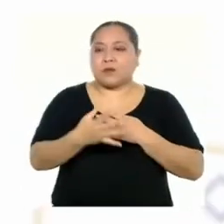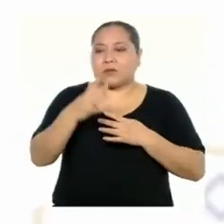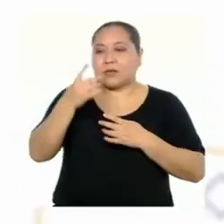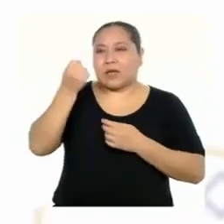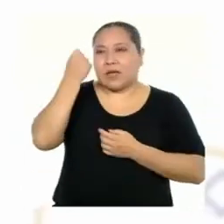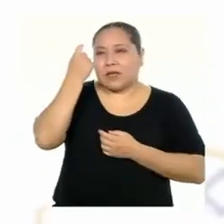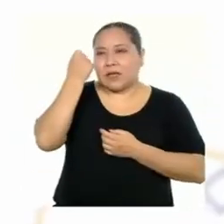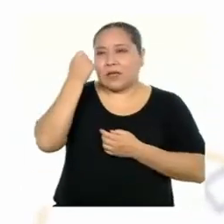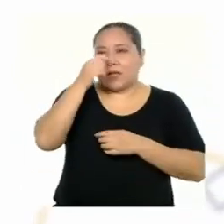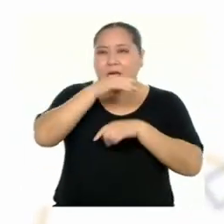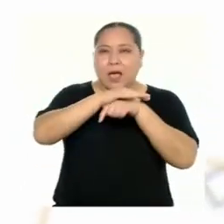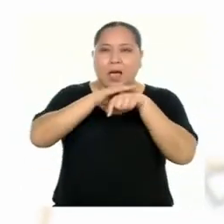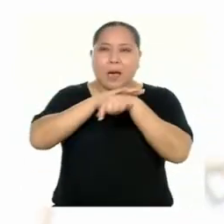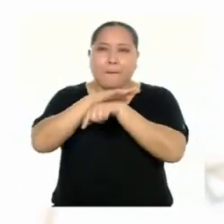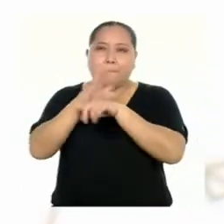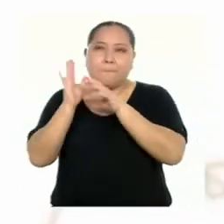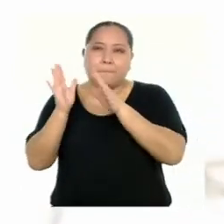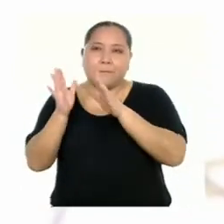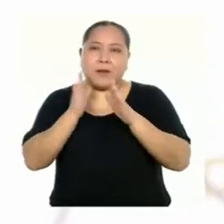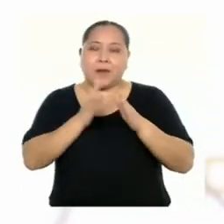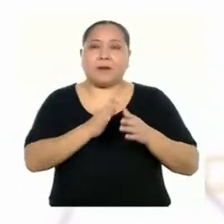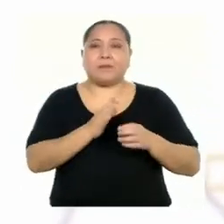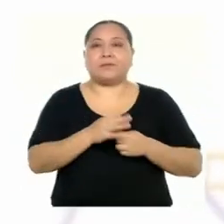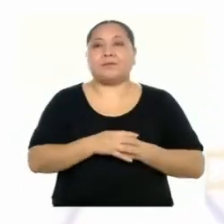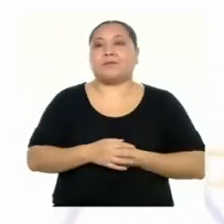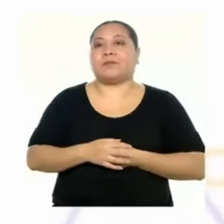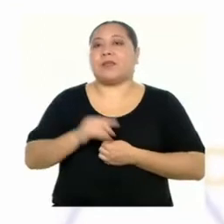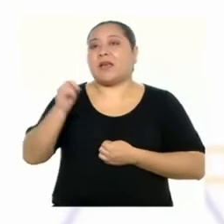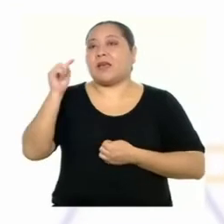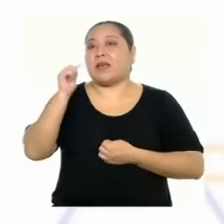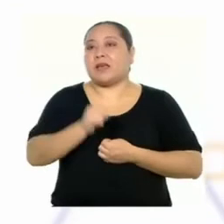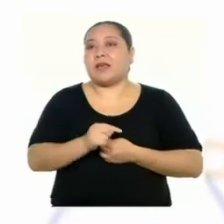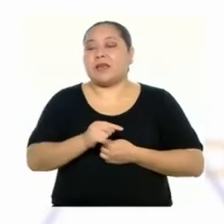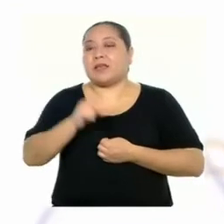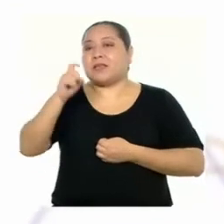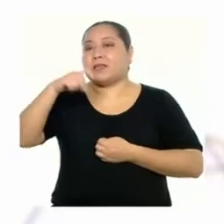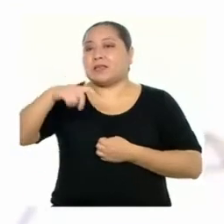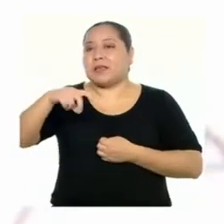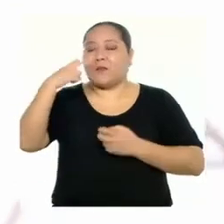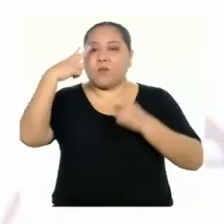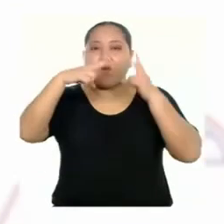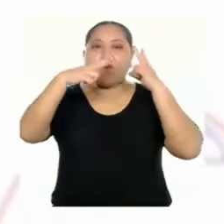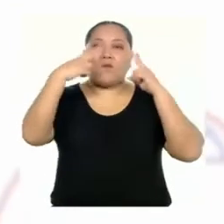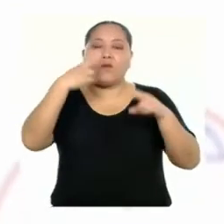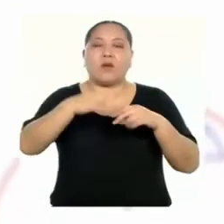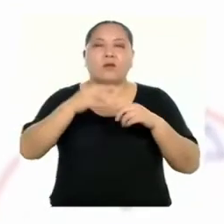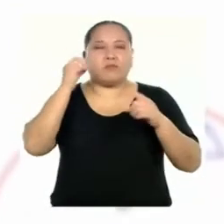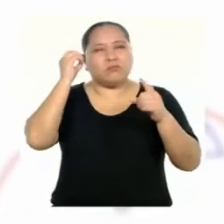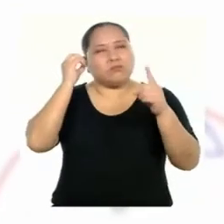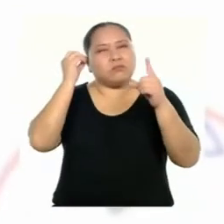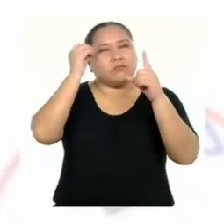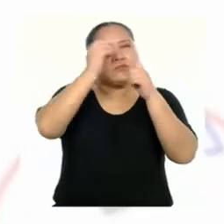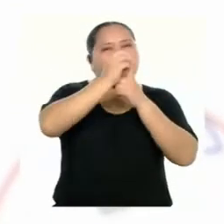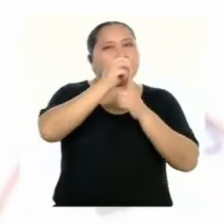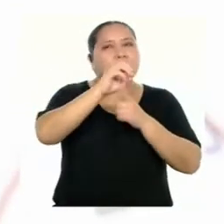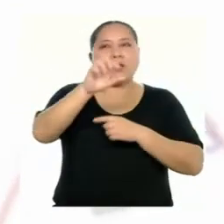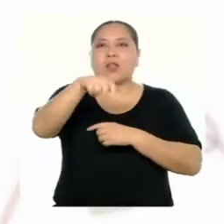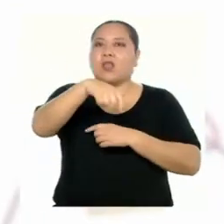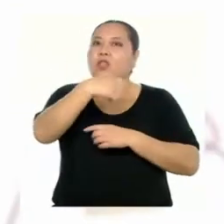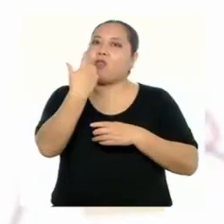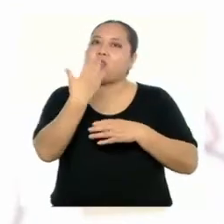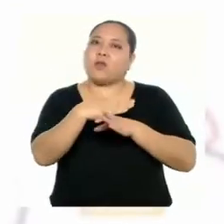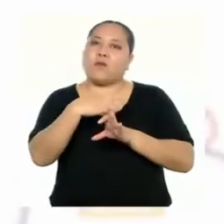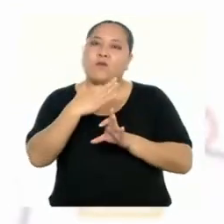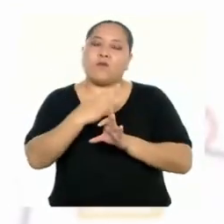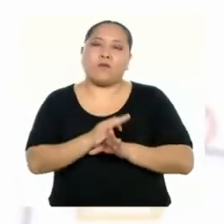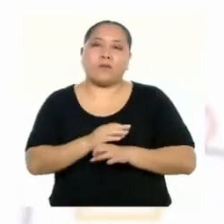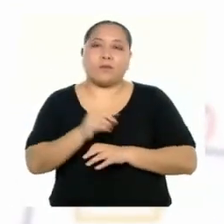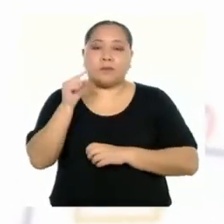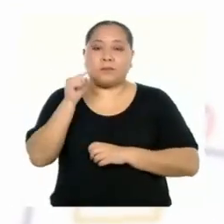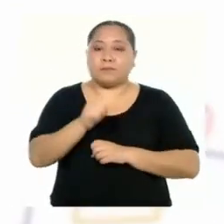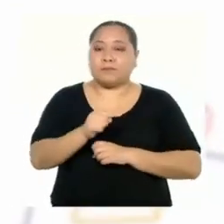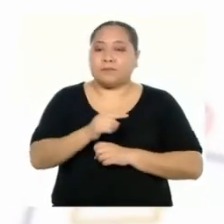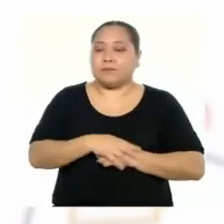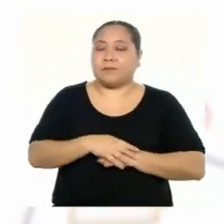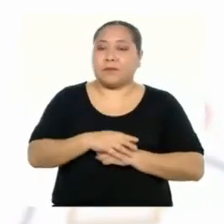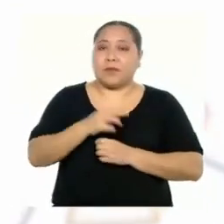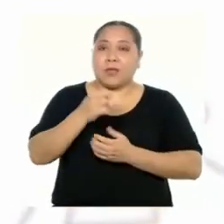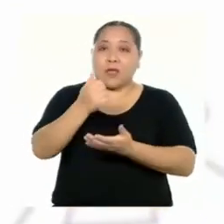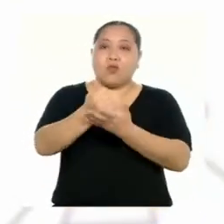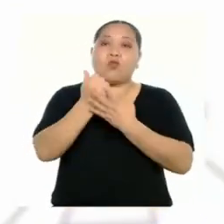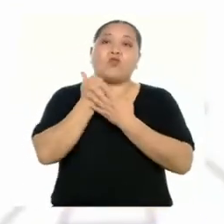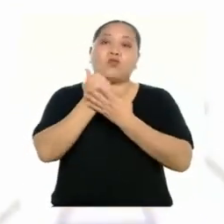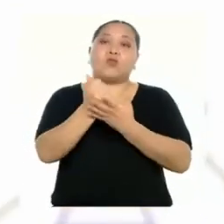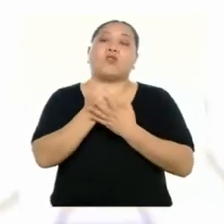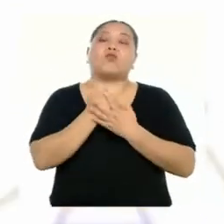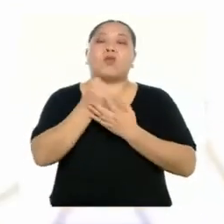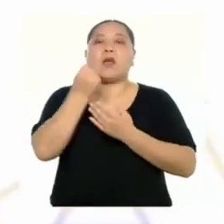concebir un plan o estrategia. Aquí debemos plantear el reto, pero de otra forma, de tal manera que